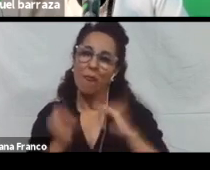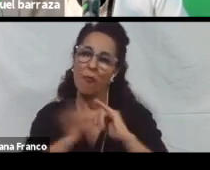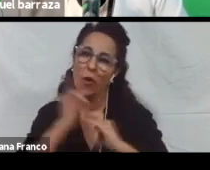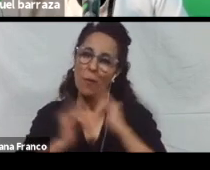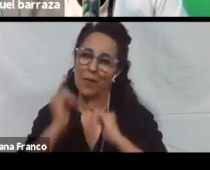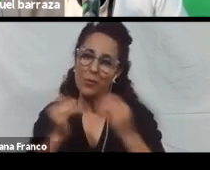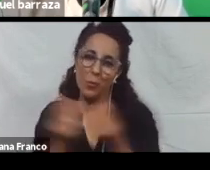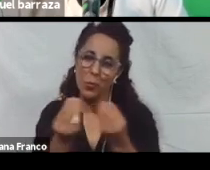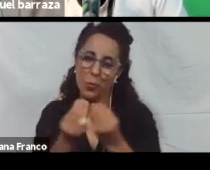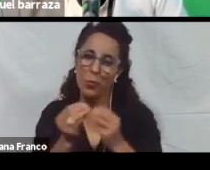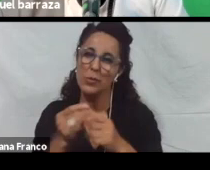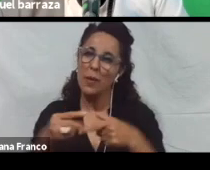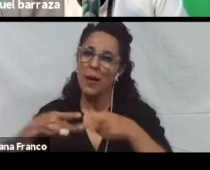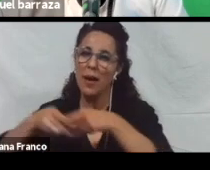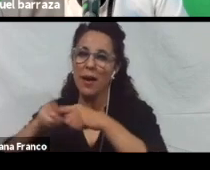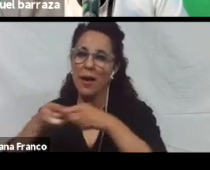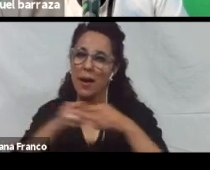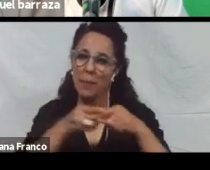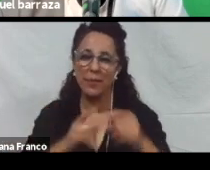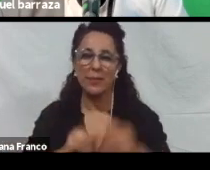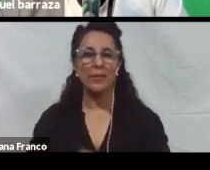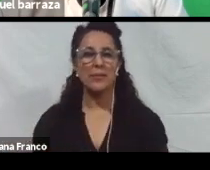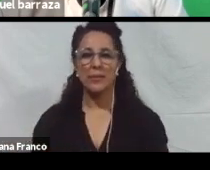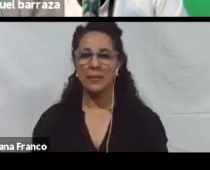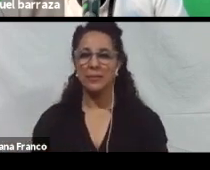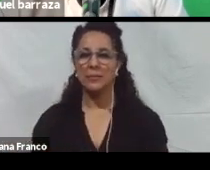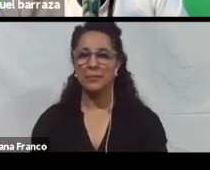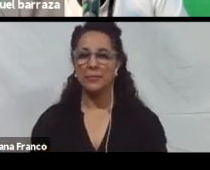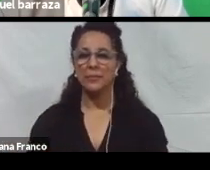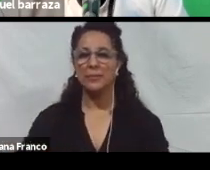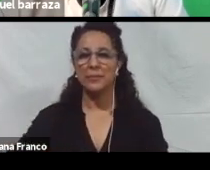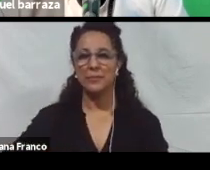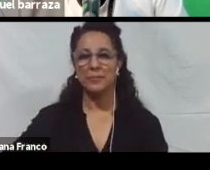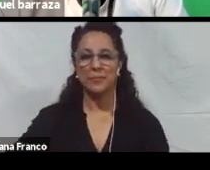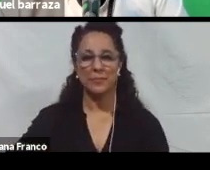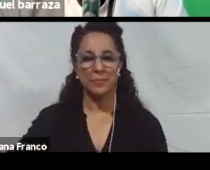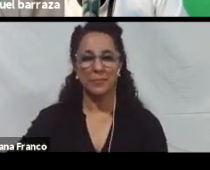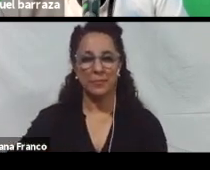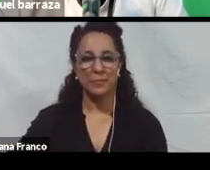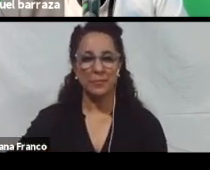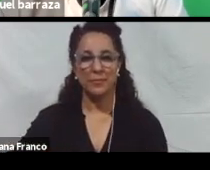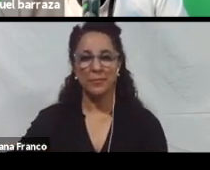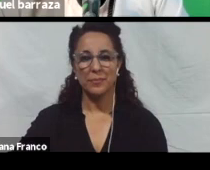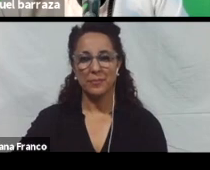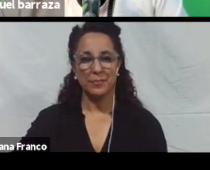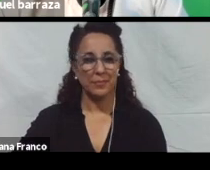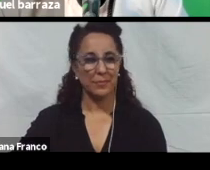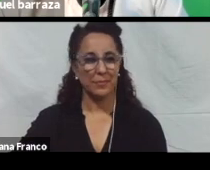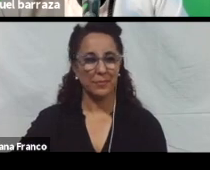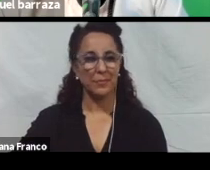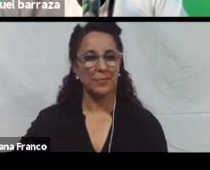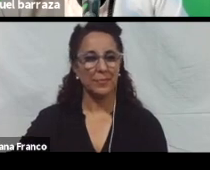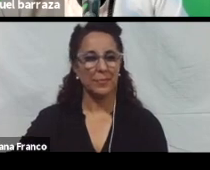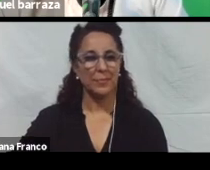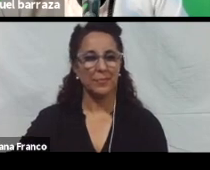Algunas herramientas. No sé si hay. Algunas preguntas. Y seguramente. De todas estas dificultades.